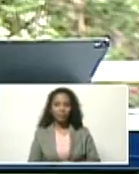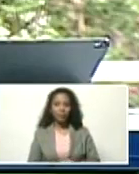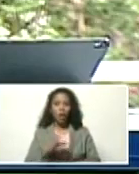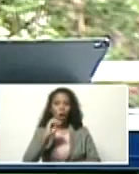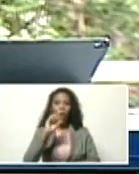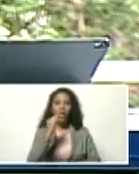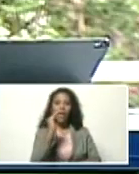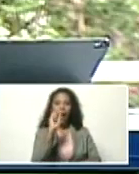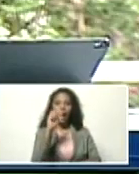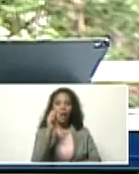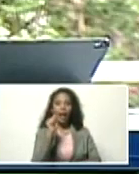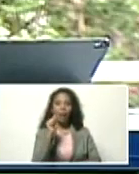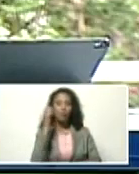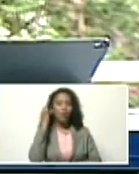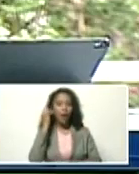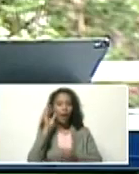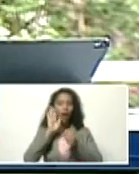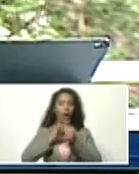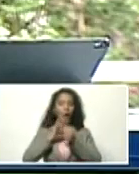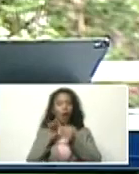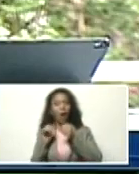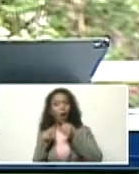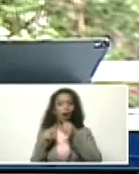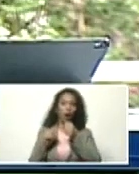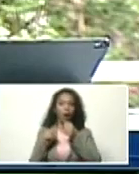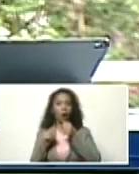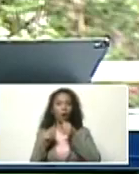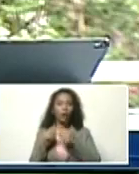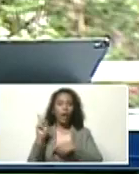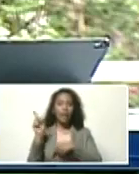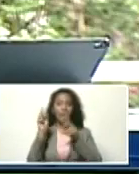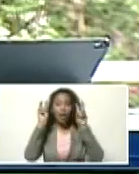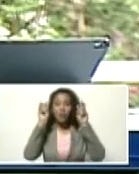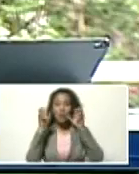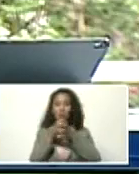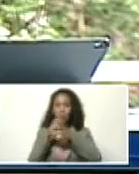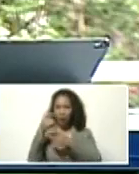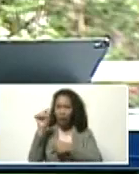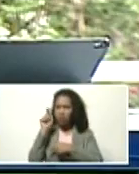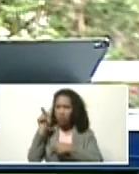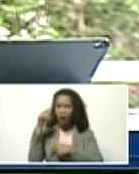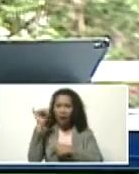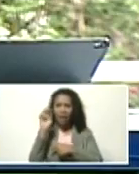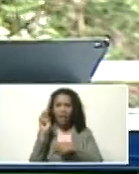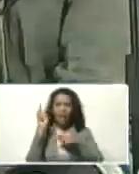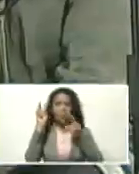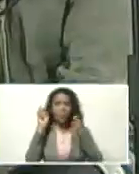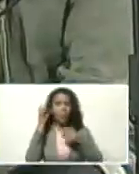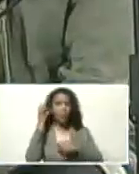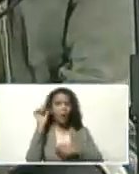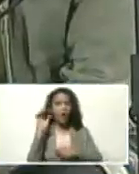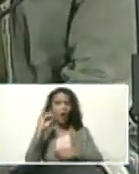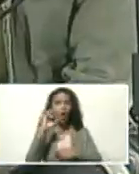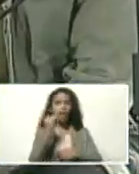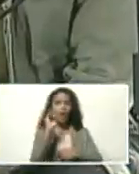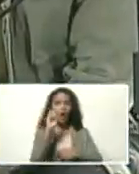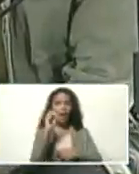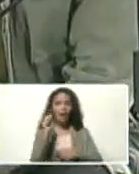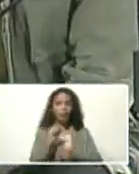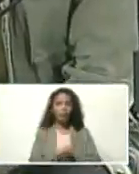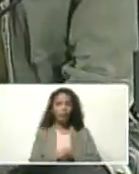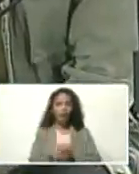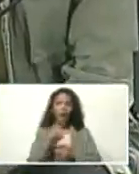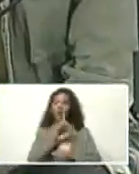Cantora. Ese es el nuevo grupo que tiene, Oriana Cantora. El nombre